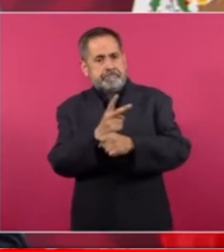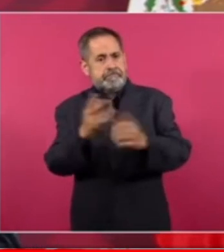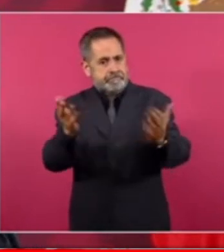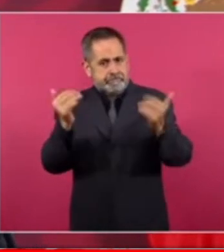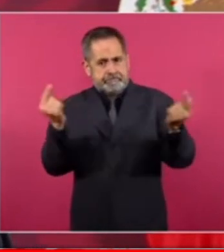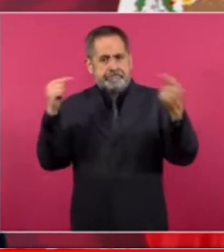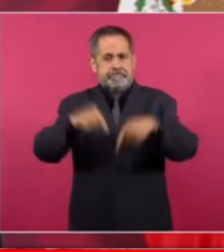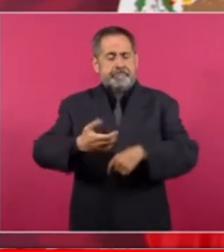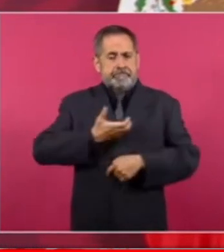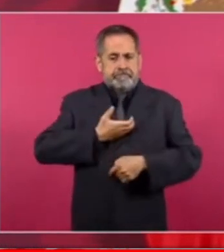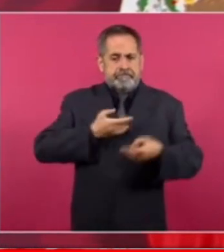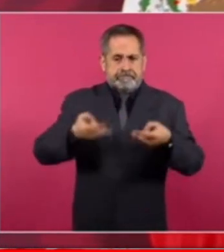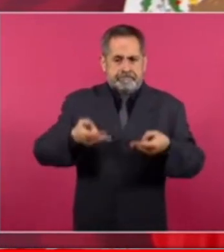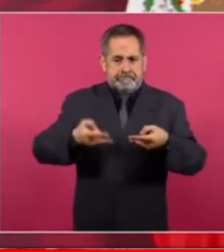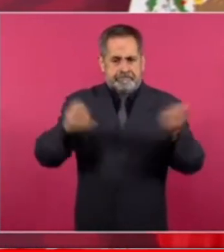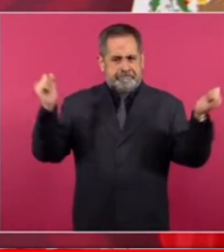plaza